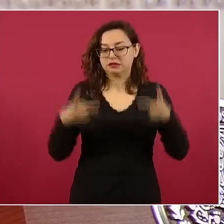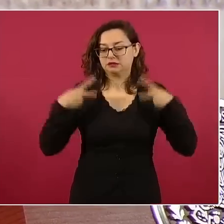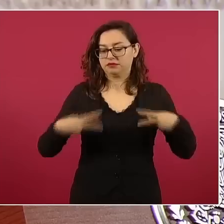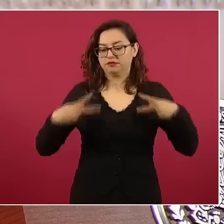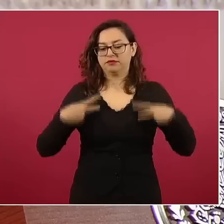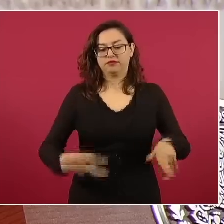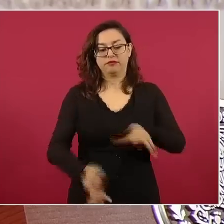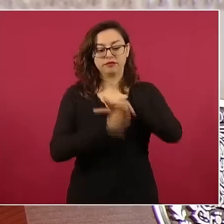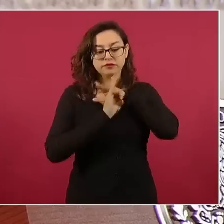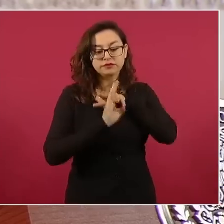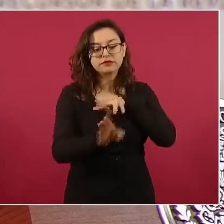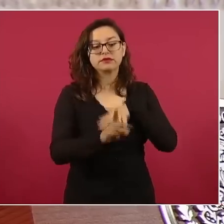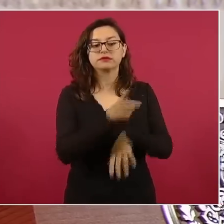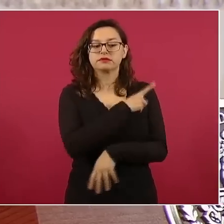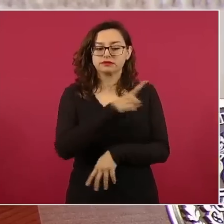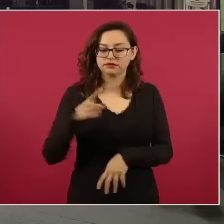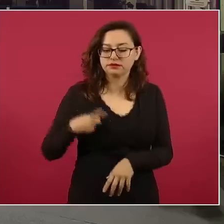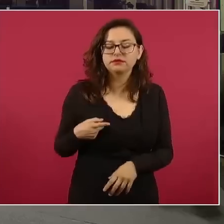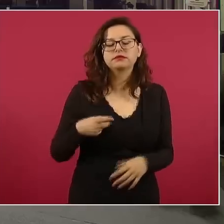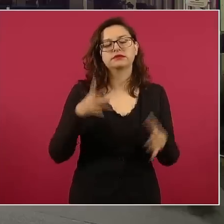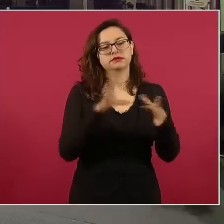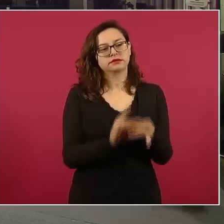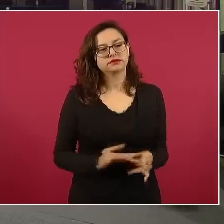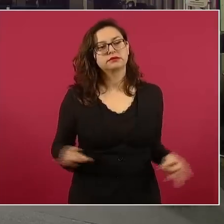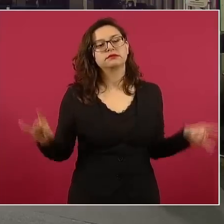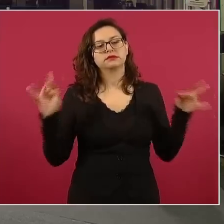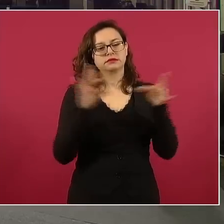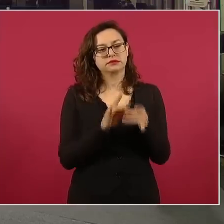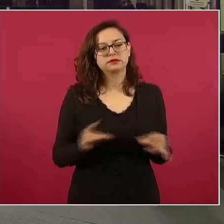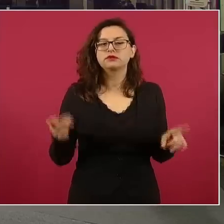planteé al presidente Biden,